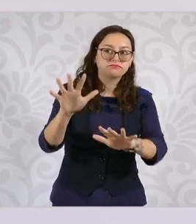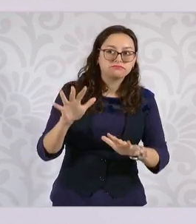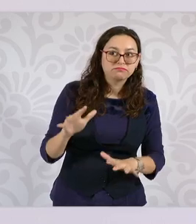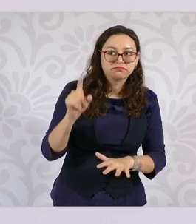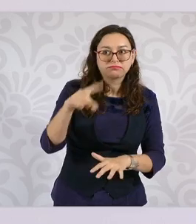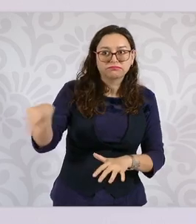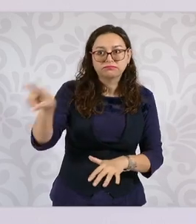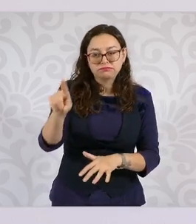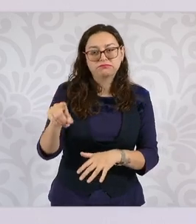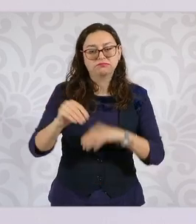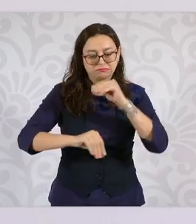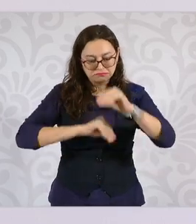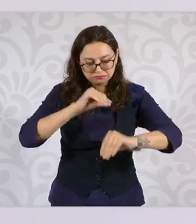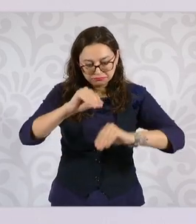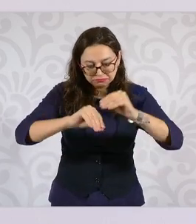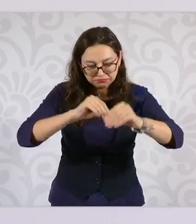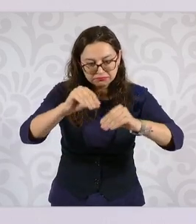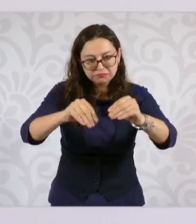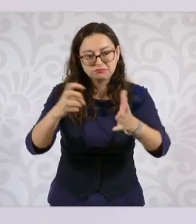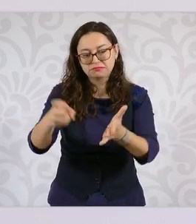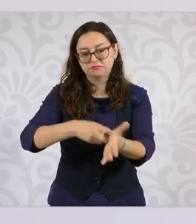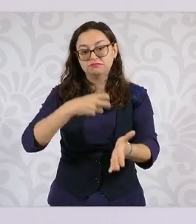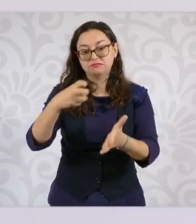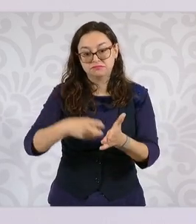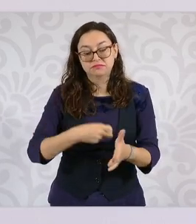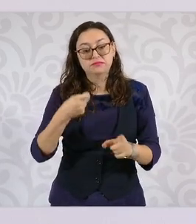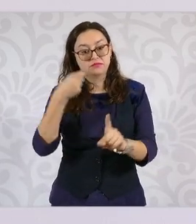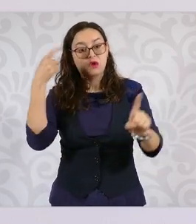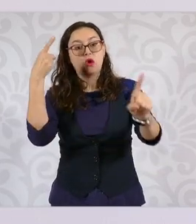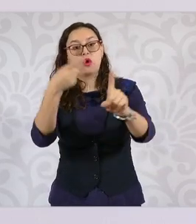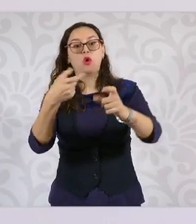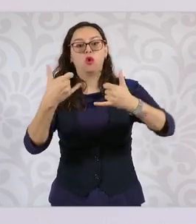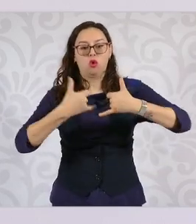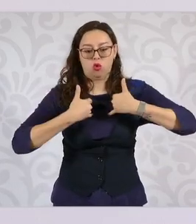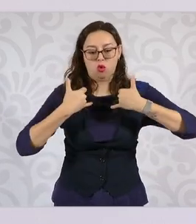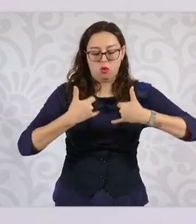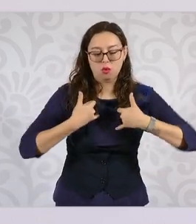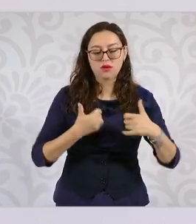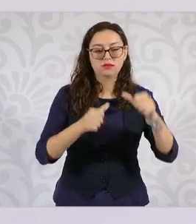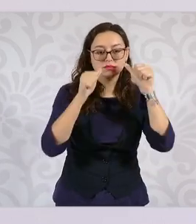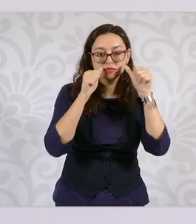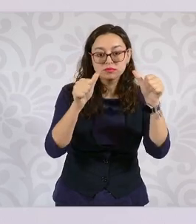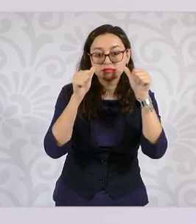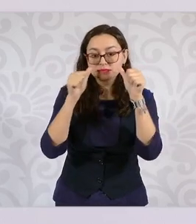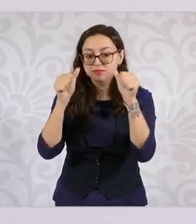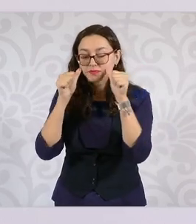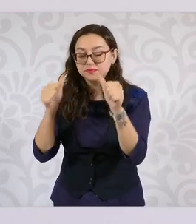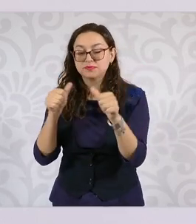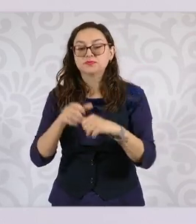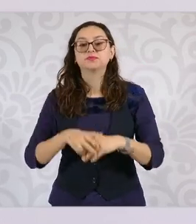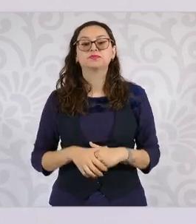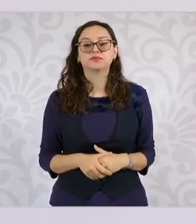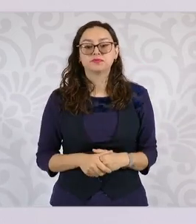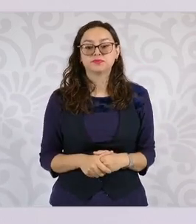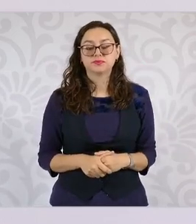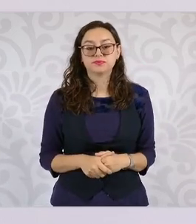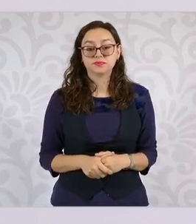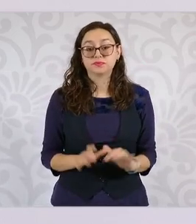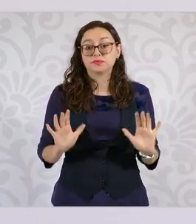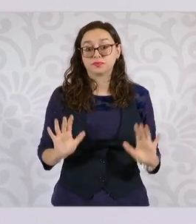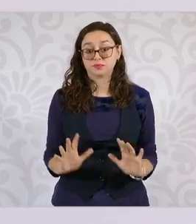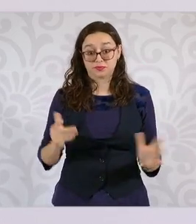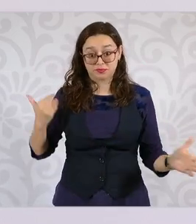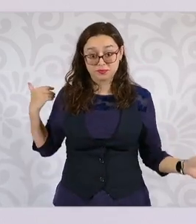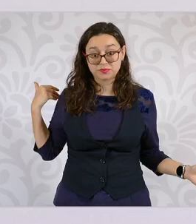tiene el objetivo de seguir atendiendo a las y a los jóvenes. Durante todo el